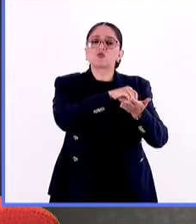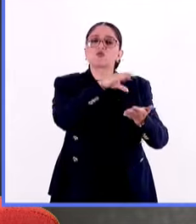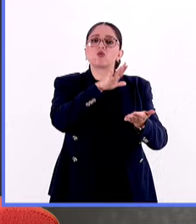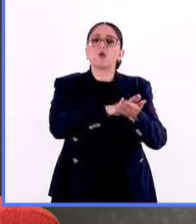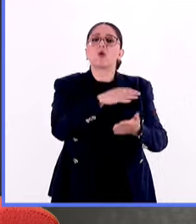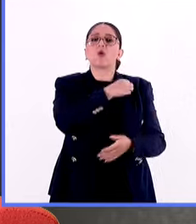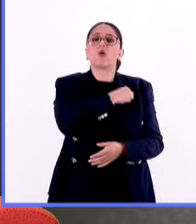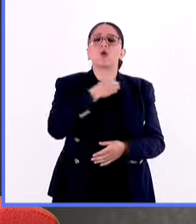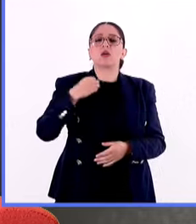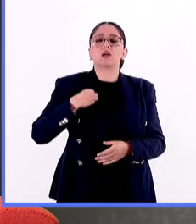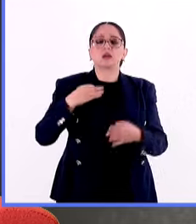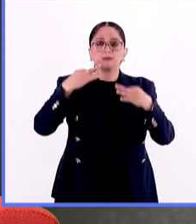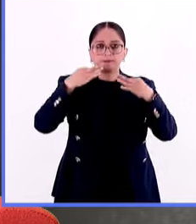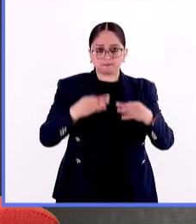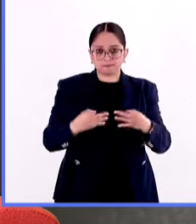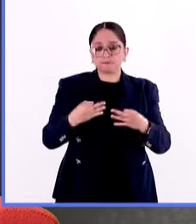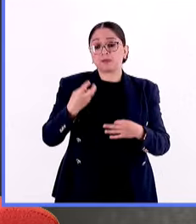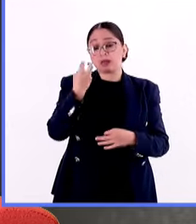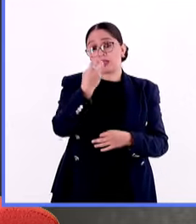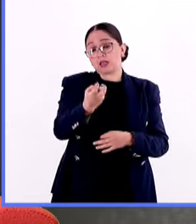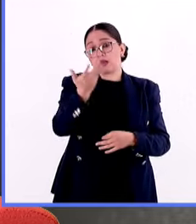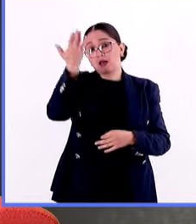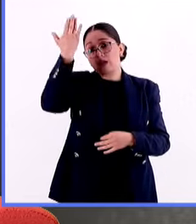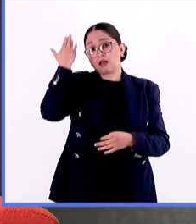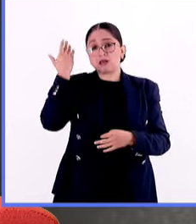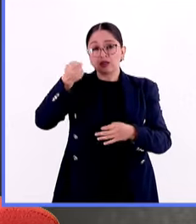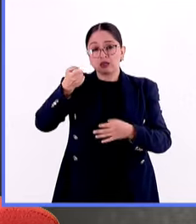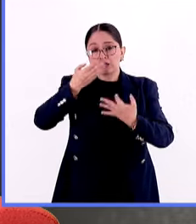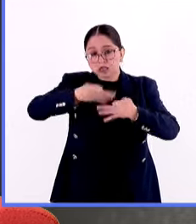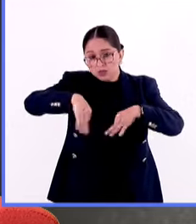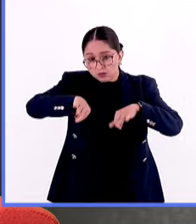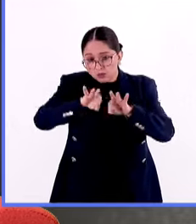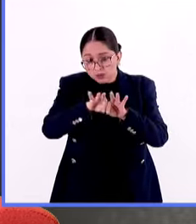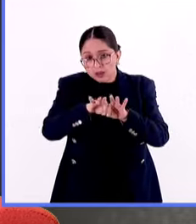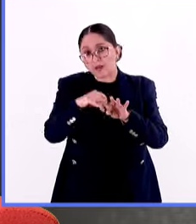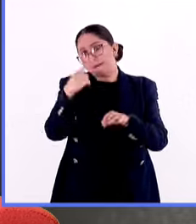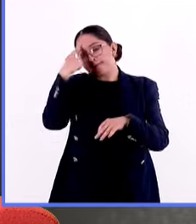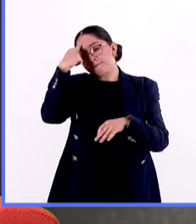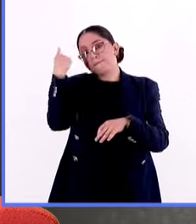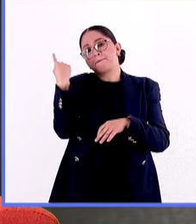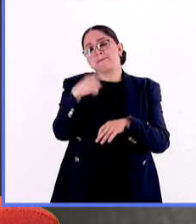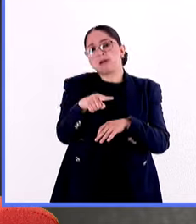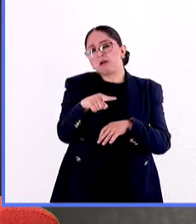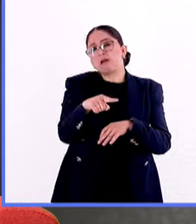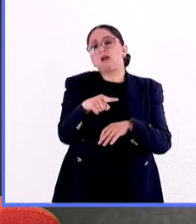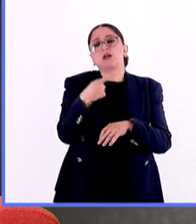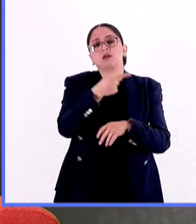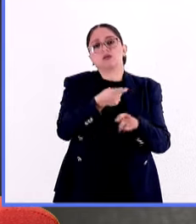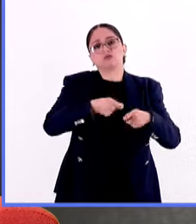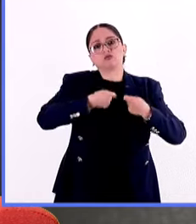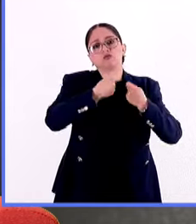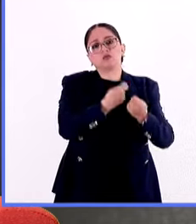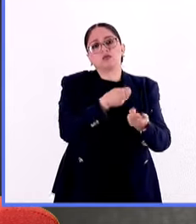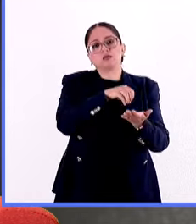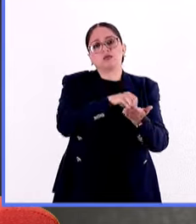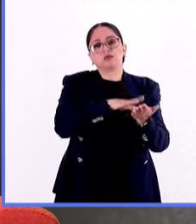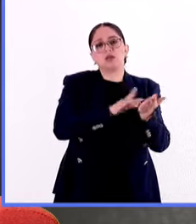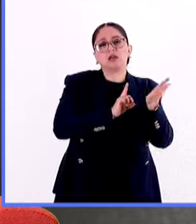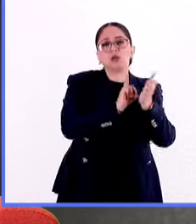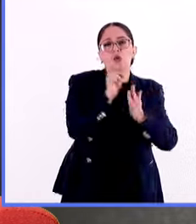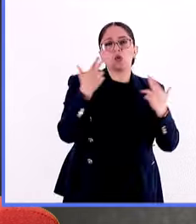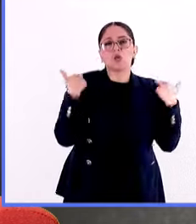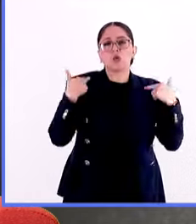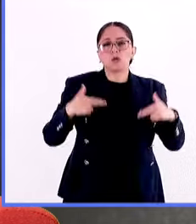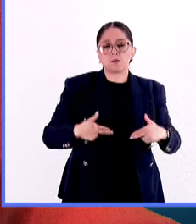garantizar. Esa reforma fue fundamental para fortalecer el apartado de derechos humanos de nuestra